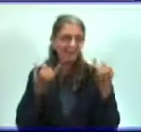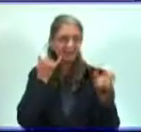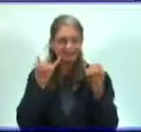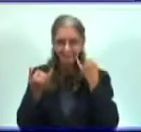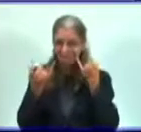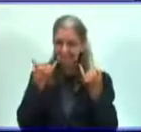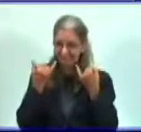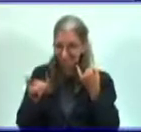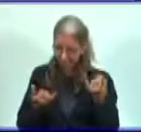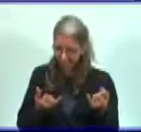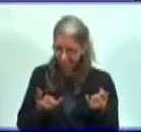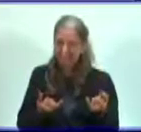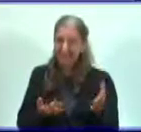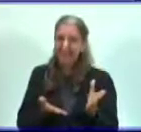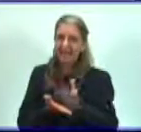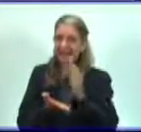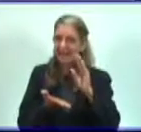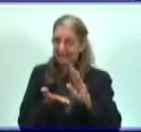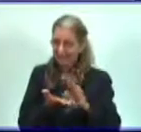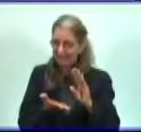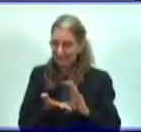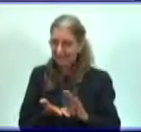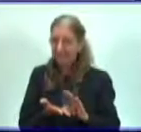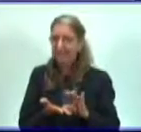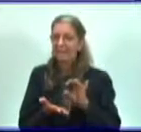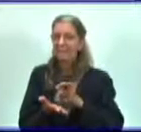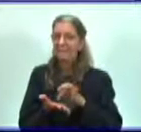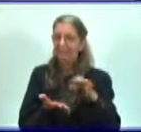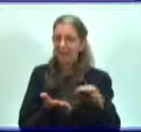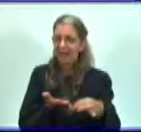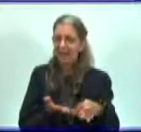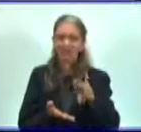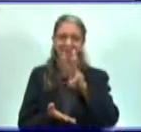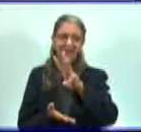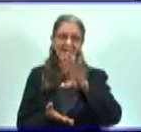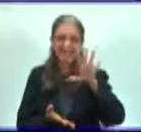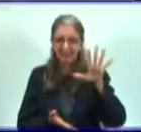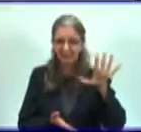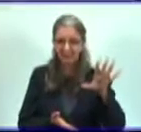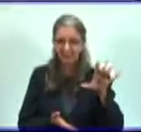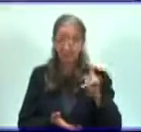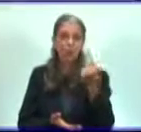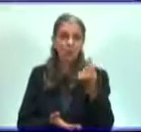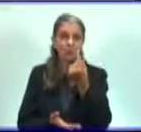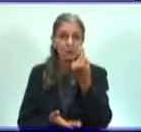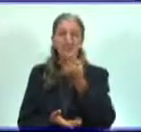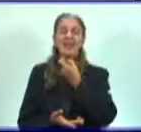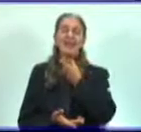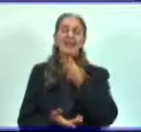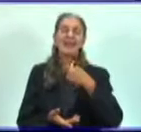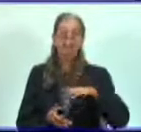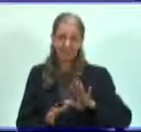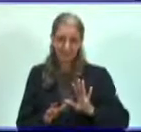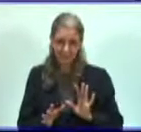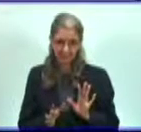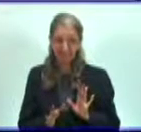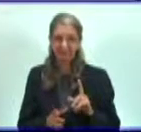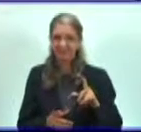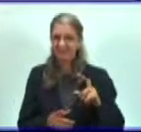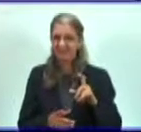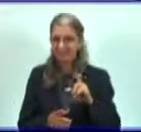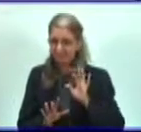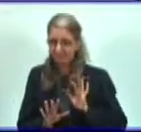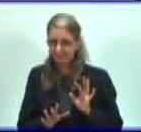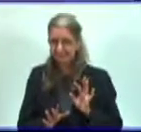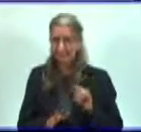busquemos el libro de texto, página 35, un ejemplo de virus. Este ejemplo